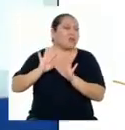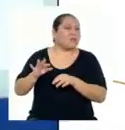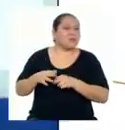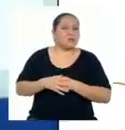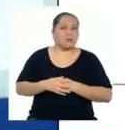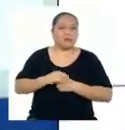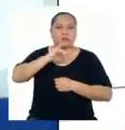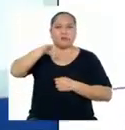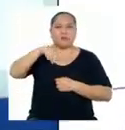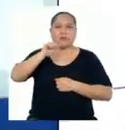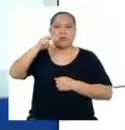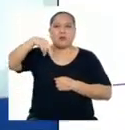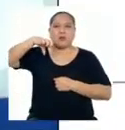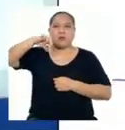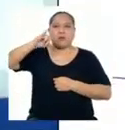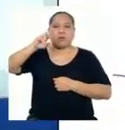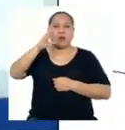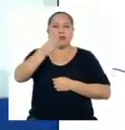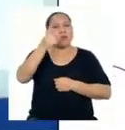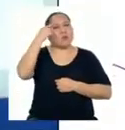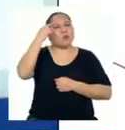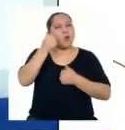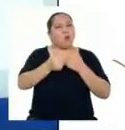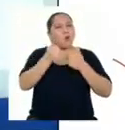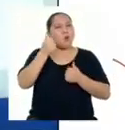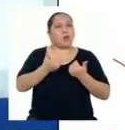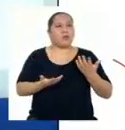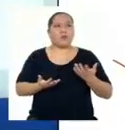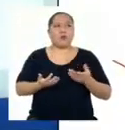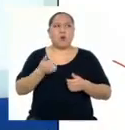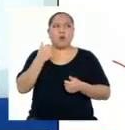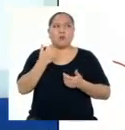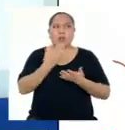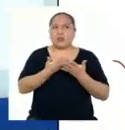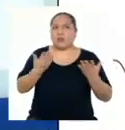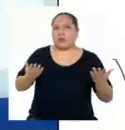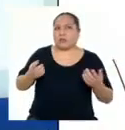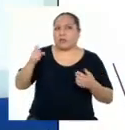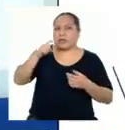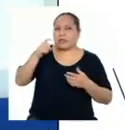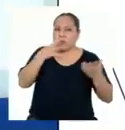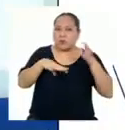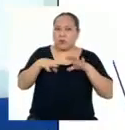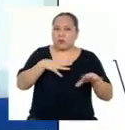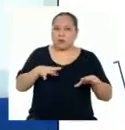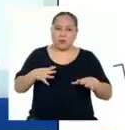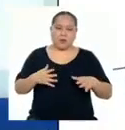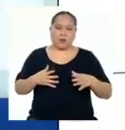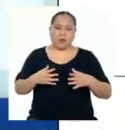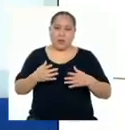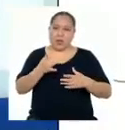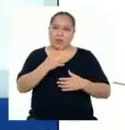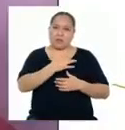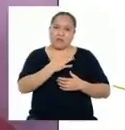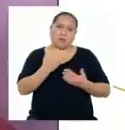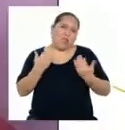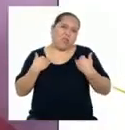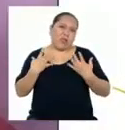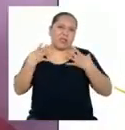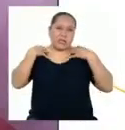nadie. Yampier, ¿y tú cuáles crees que son los principales hábitos que deberíamos tener para mantener la salud